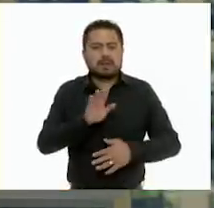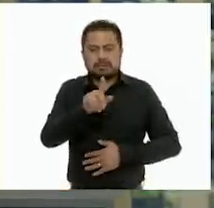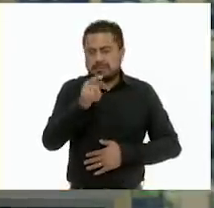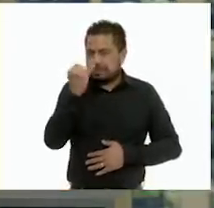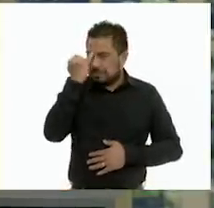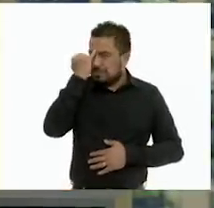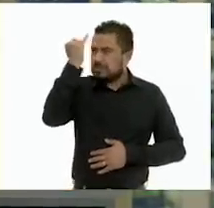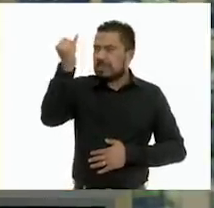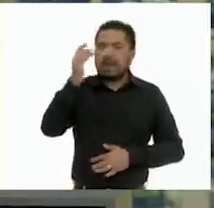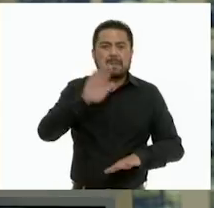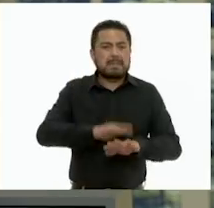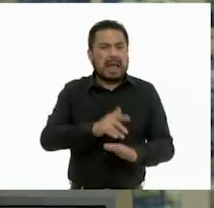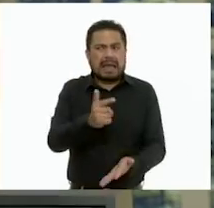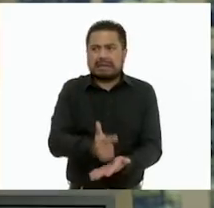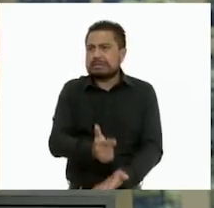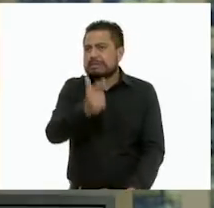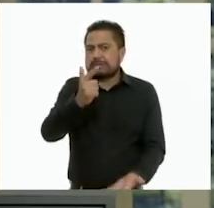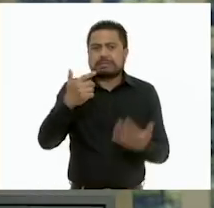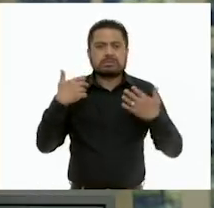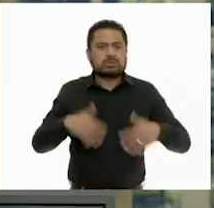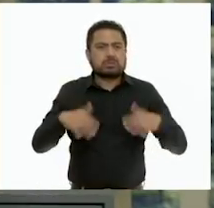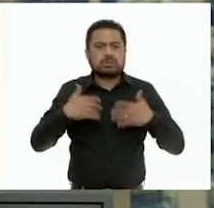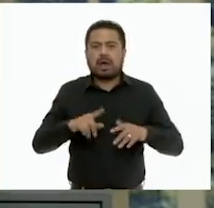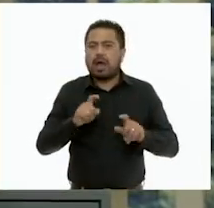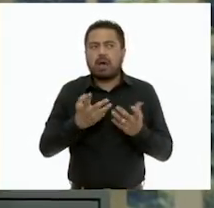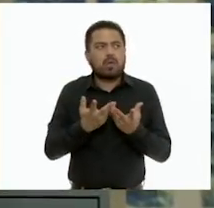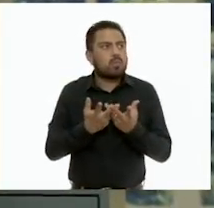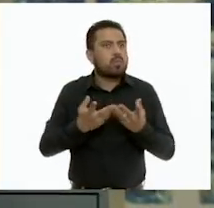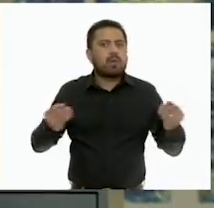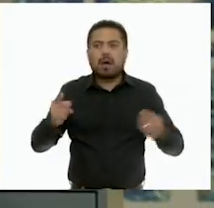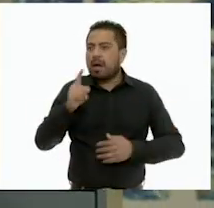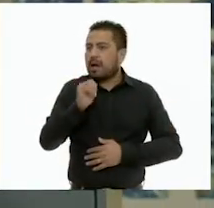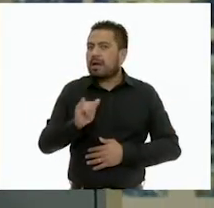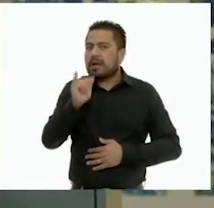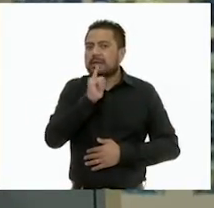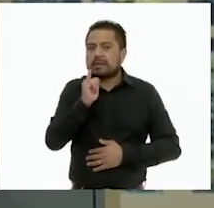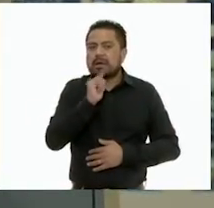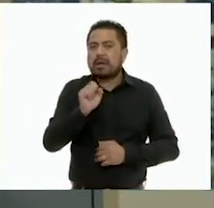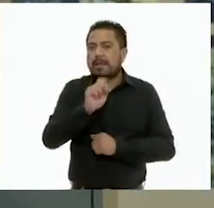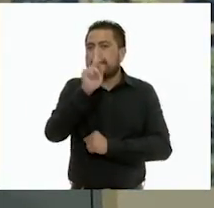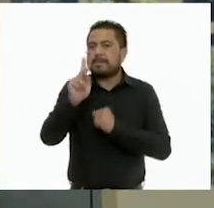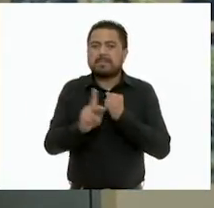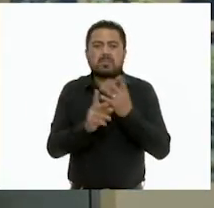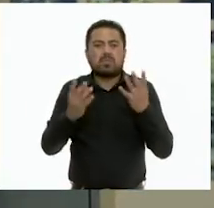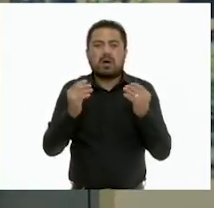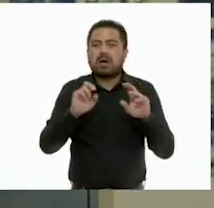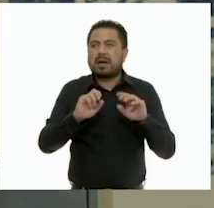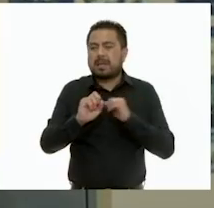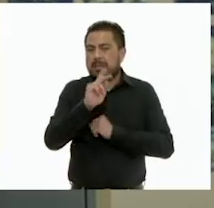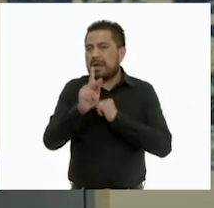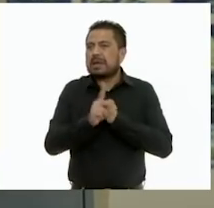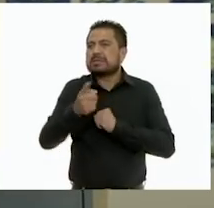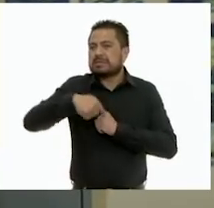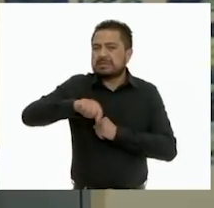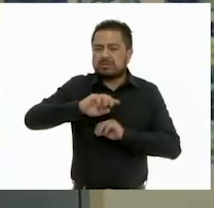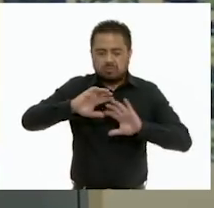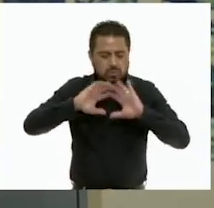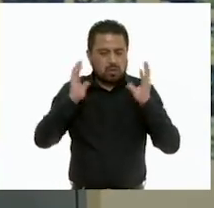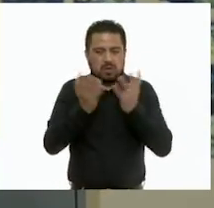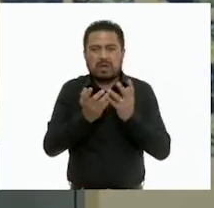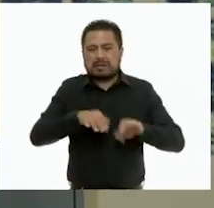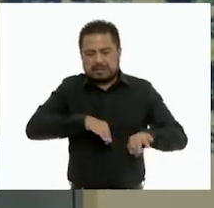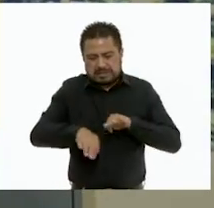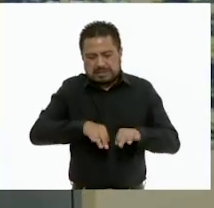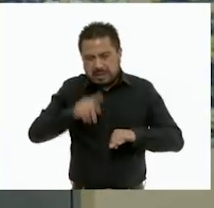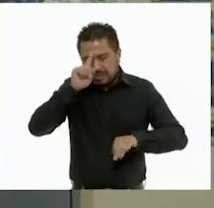Imaginen lo grave que sería que nos quedáramos sin agua potable. Aunque muchos países del mundo ya están trabajando para contrarrestar